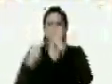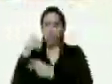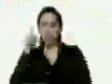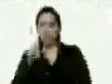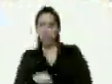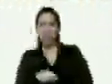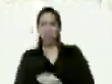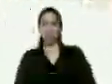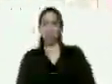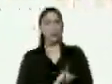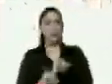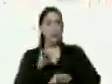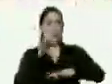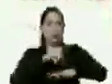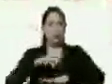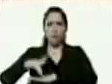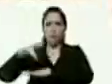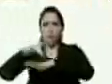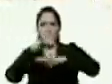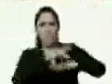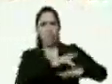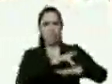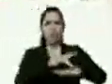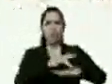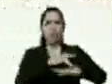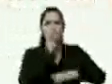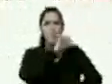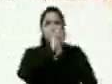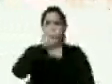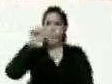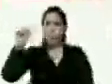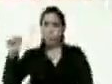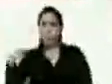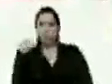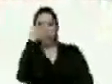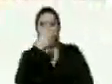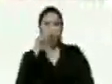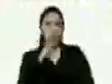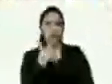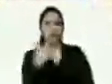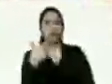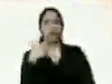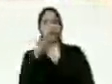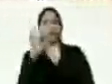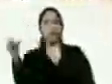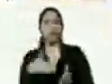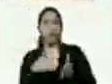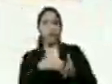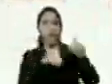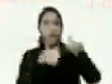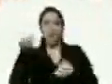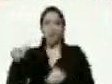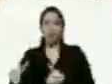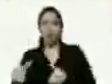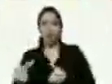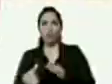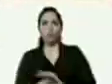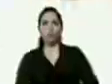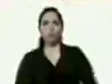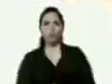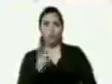ya tocado cara a cara 350.000 electores y electoras